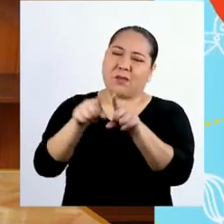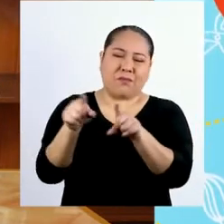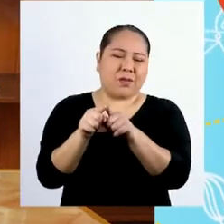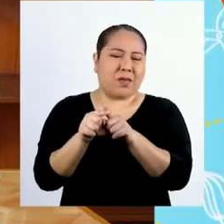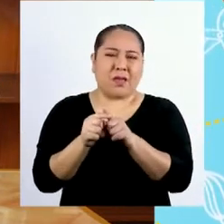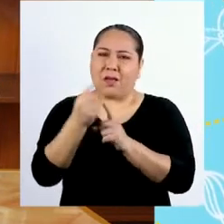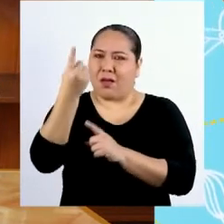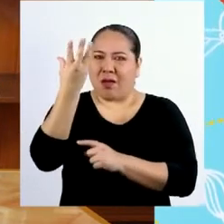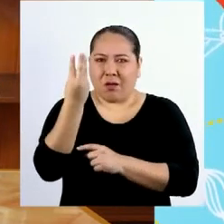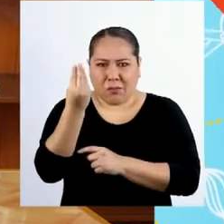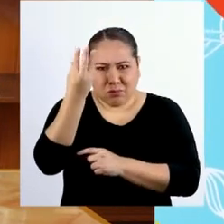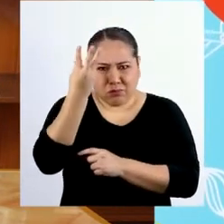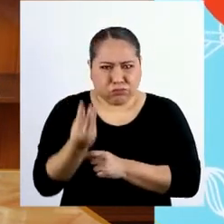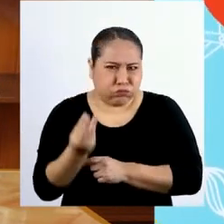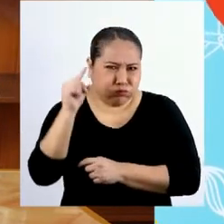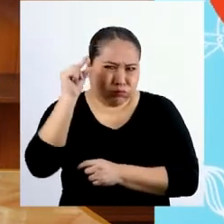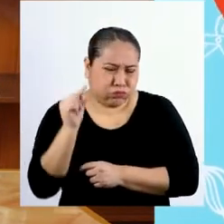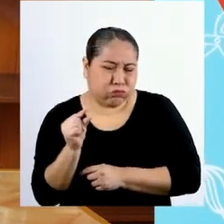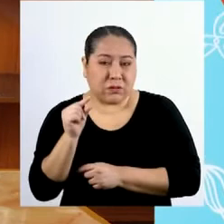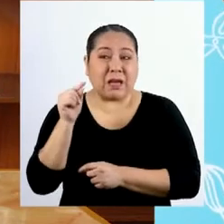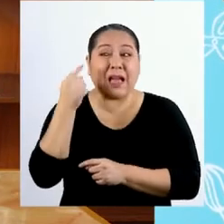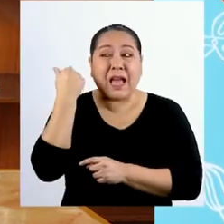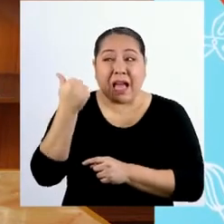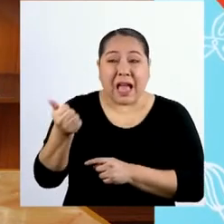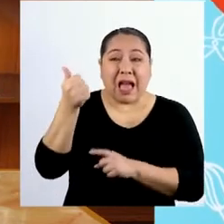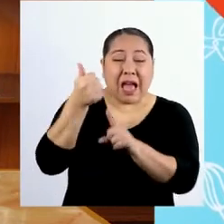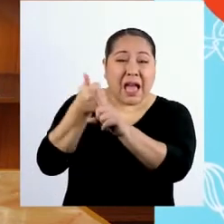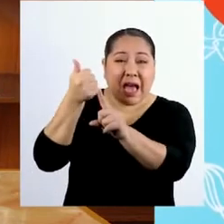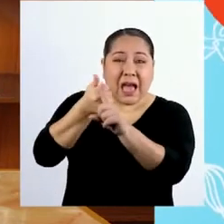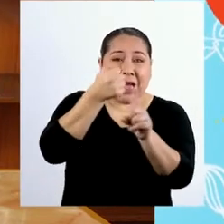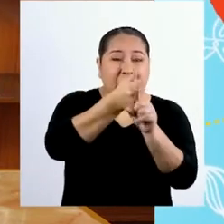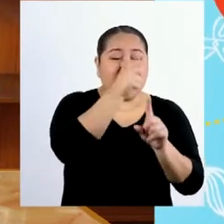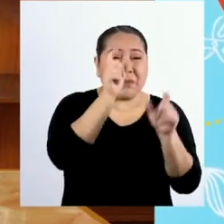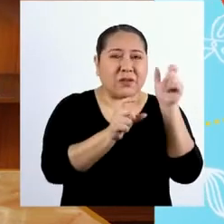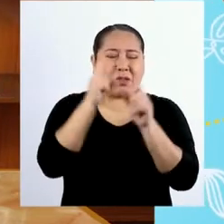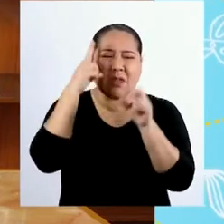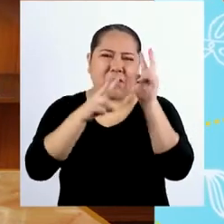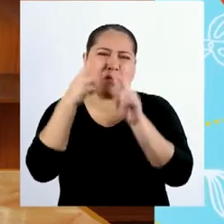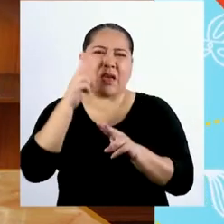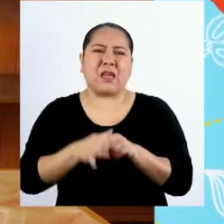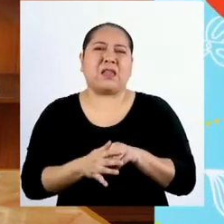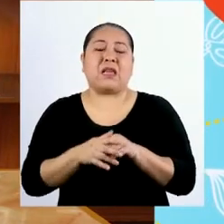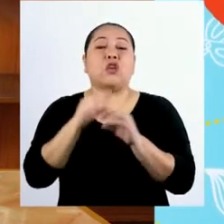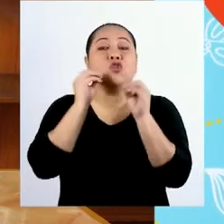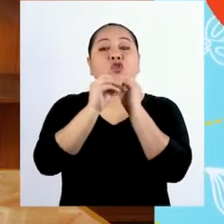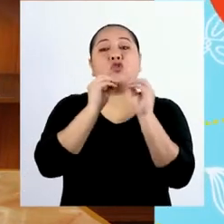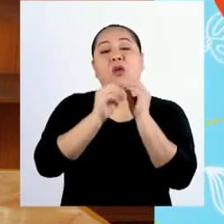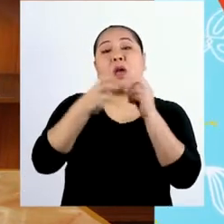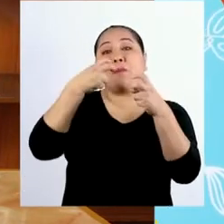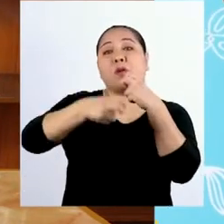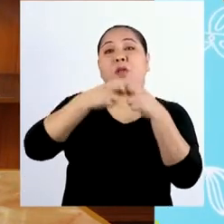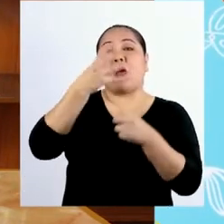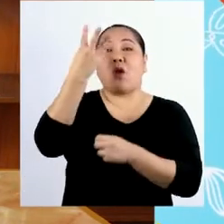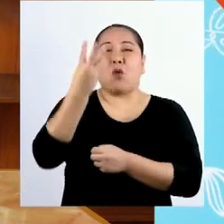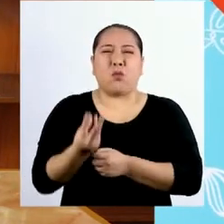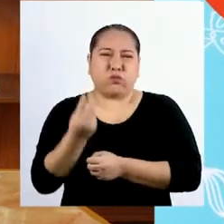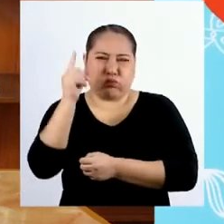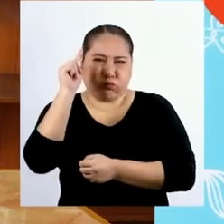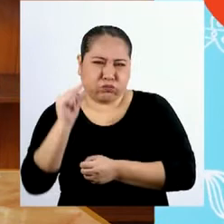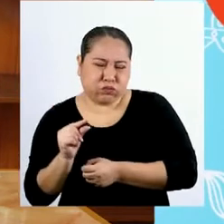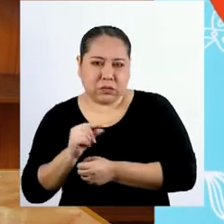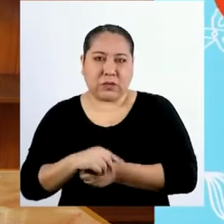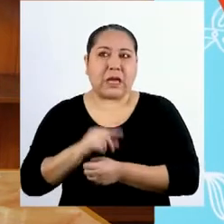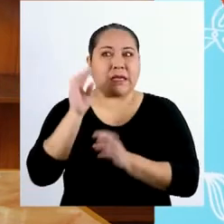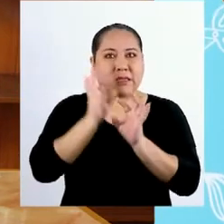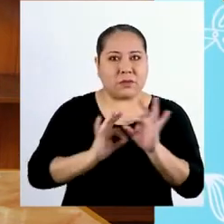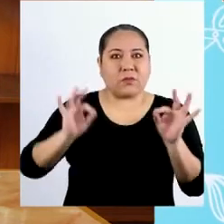Cada familia tiene el desafío de enfrentar responsablemente el problema de la escasez. Para ello, es importante